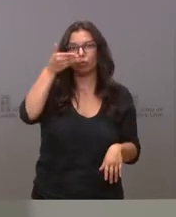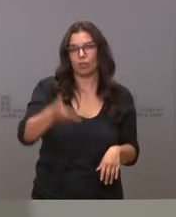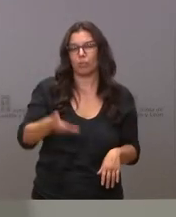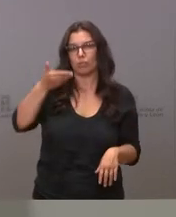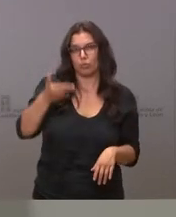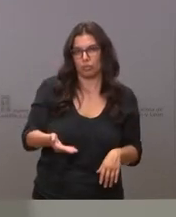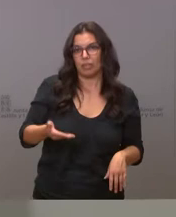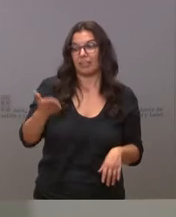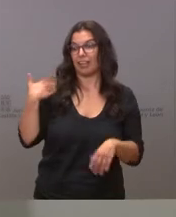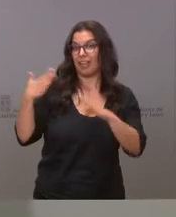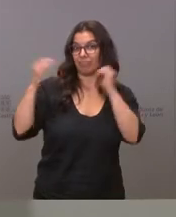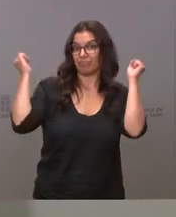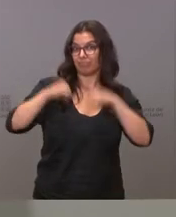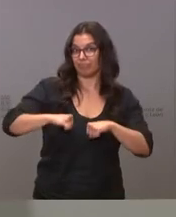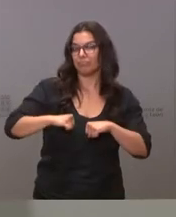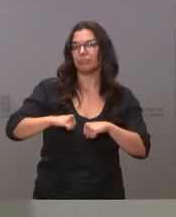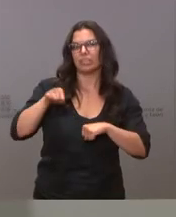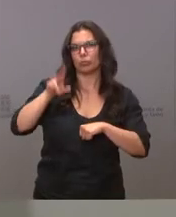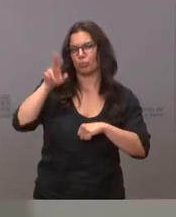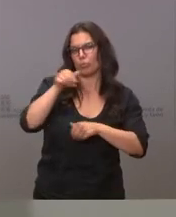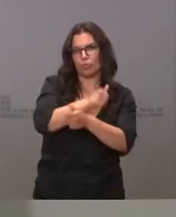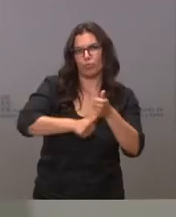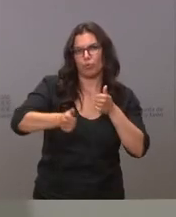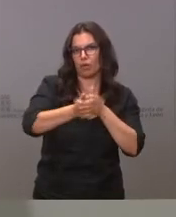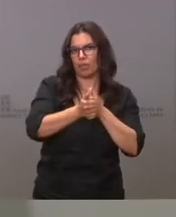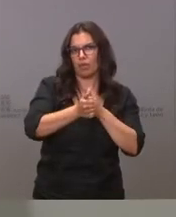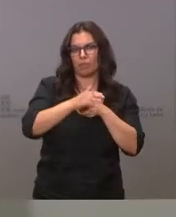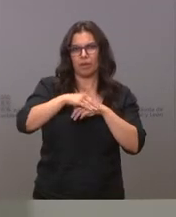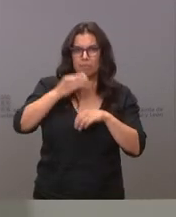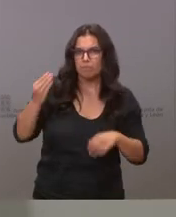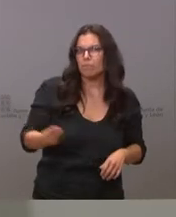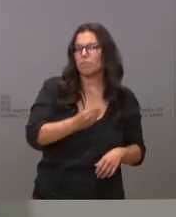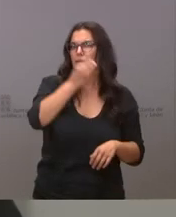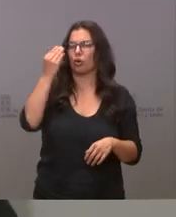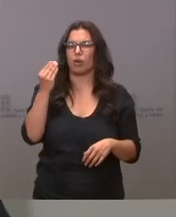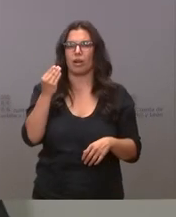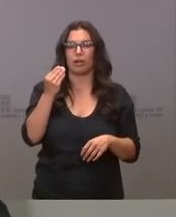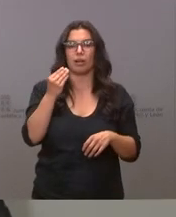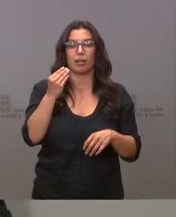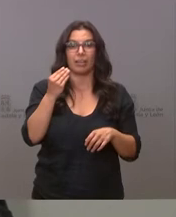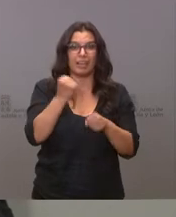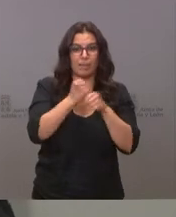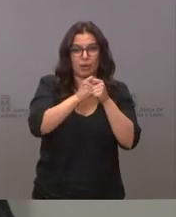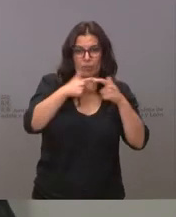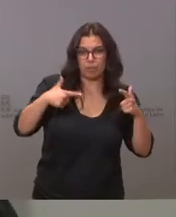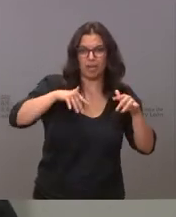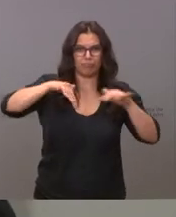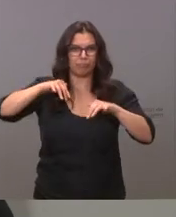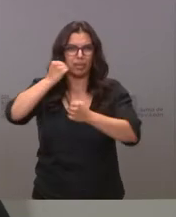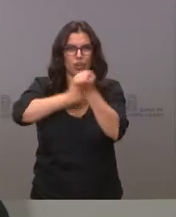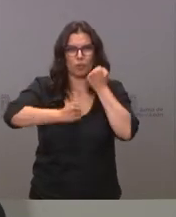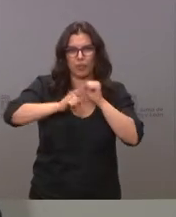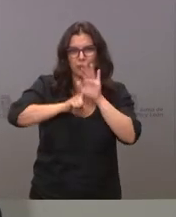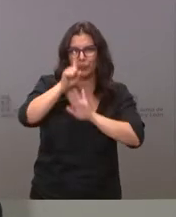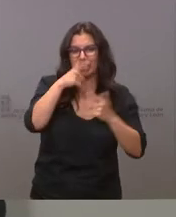alcanzado ayer, es prioritario la recuperación del empleo, la recuperación de la actividad económica en